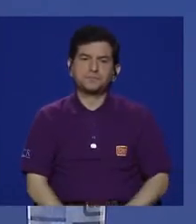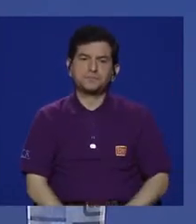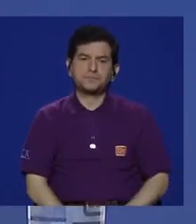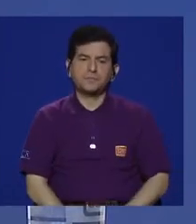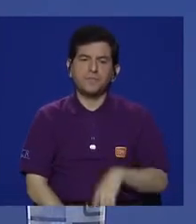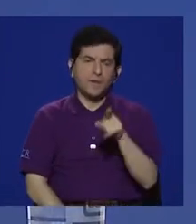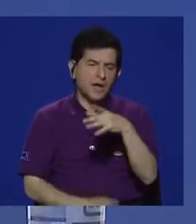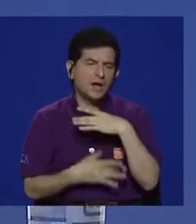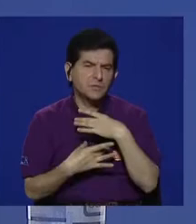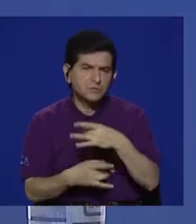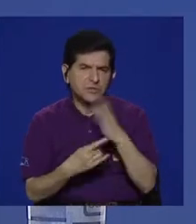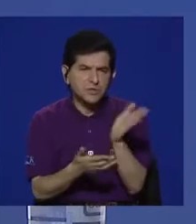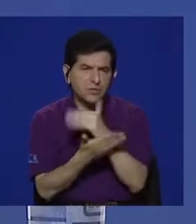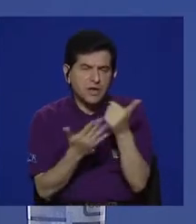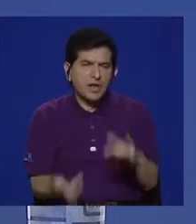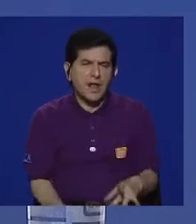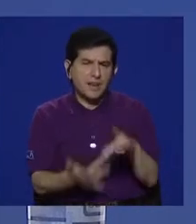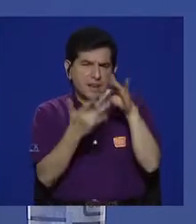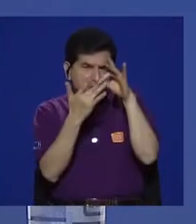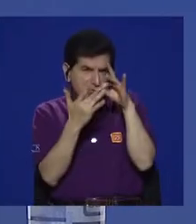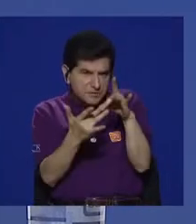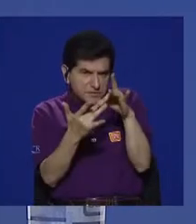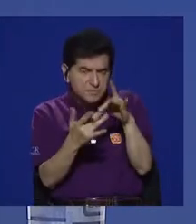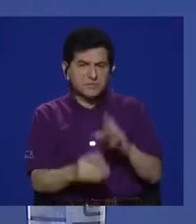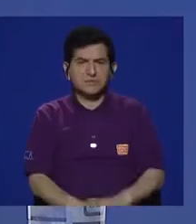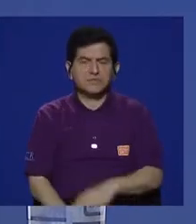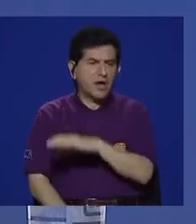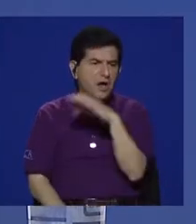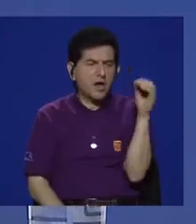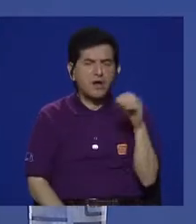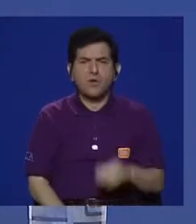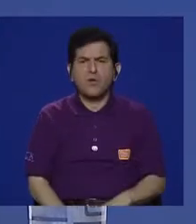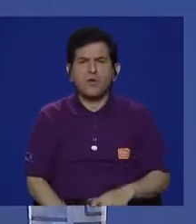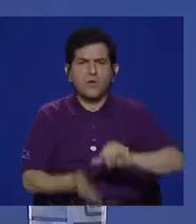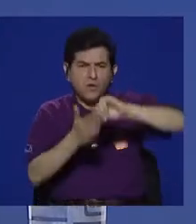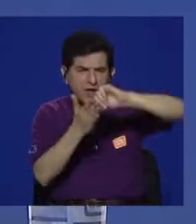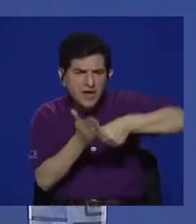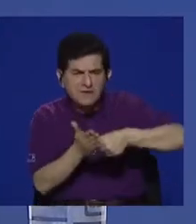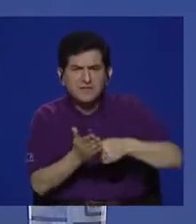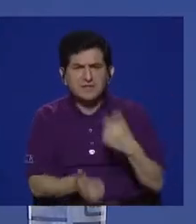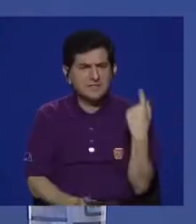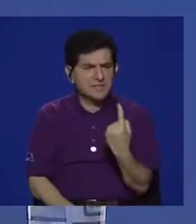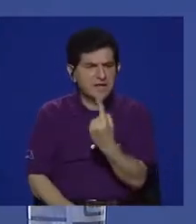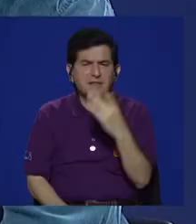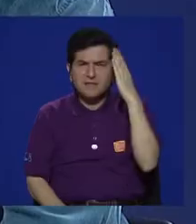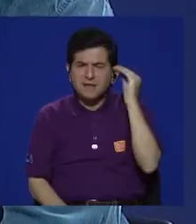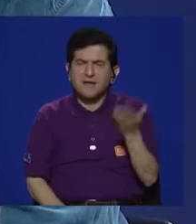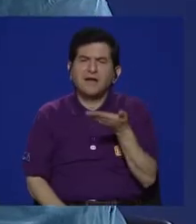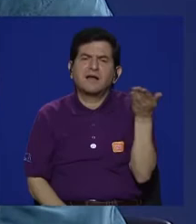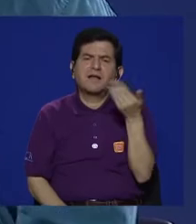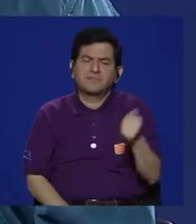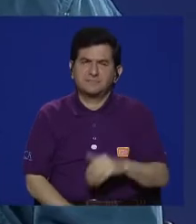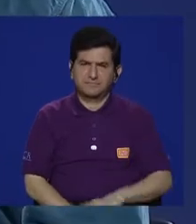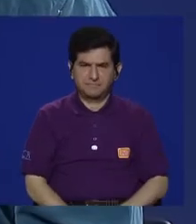¿Le llamó la atención algo en particular? ¿O qué podría resaltar de cada una de esas experiencias?